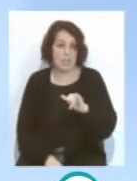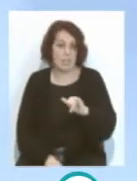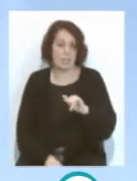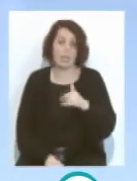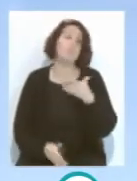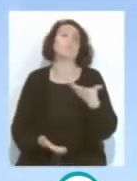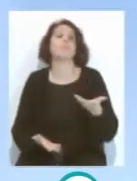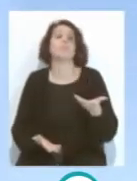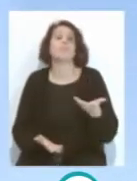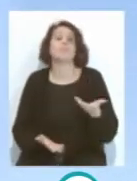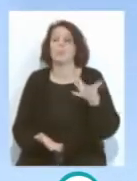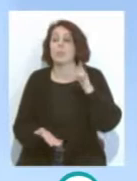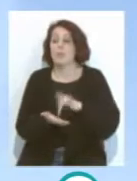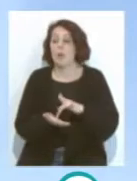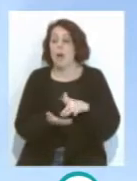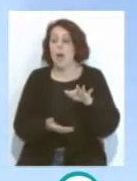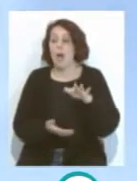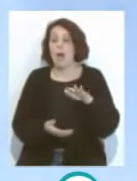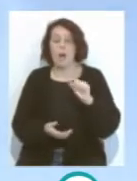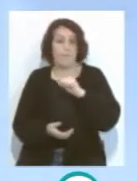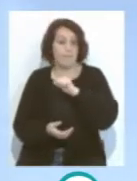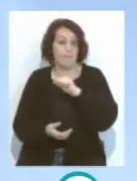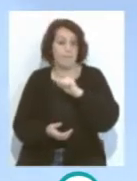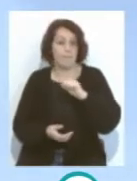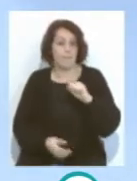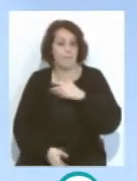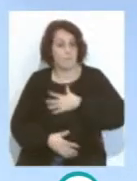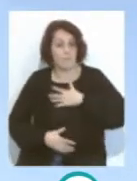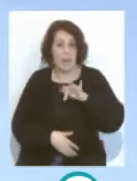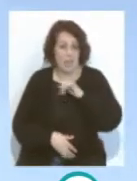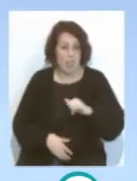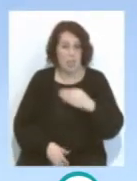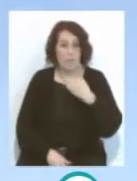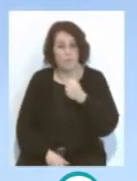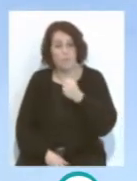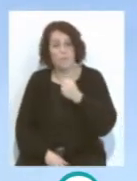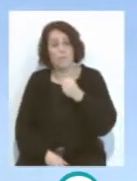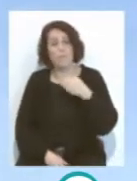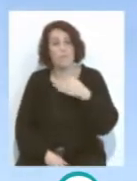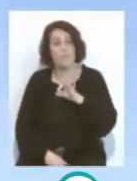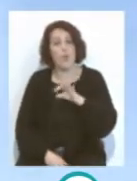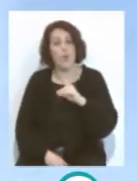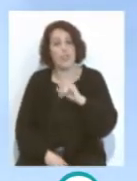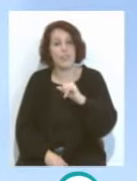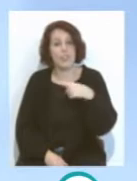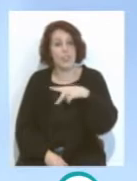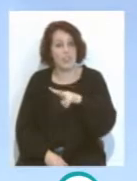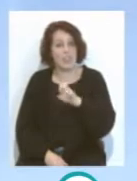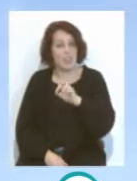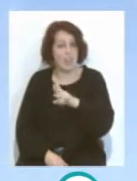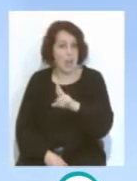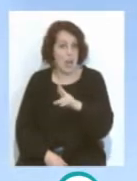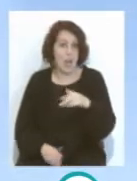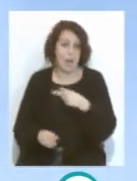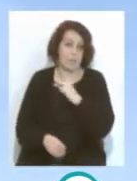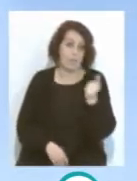indiscutiblemente con la lesión de Augusto Fernández, con la marcha de Jan Bodiger, que todavía no ha